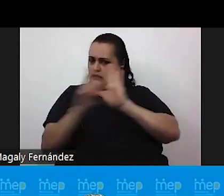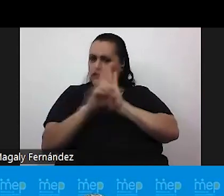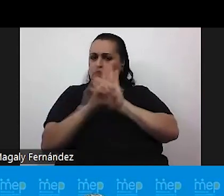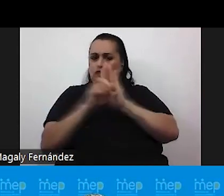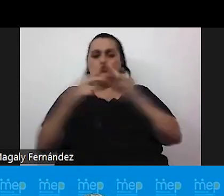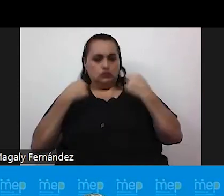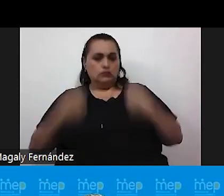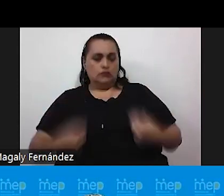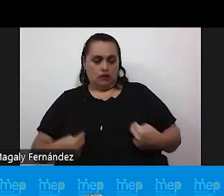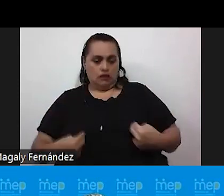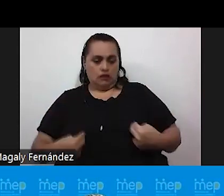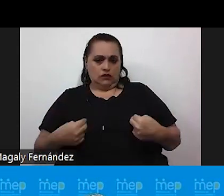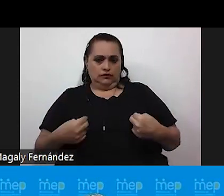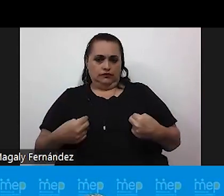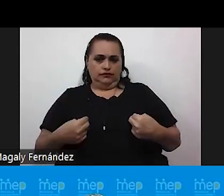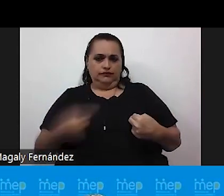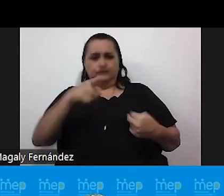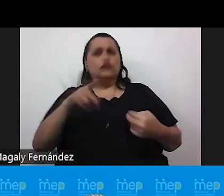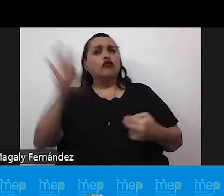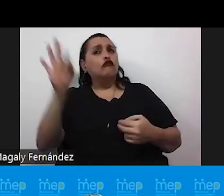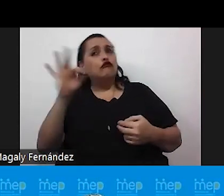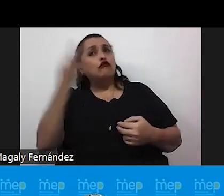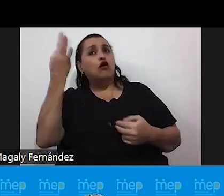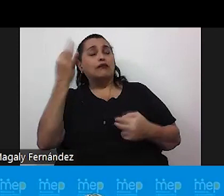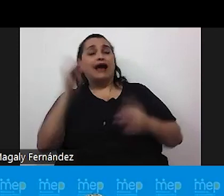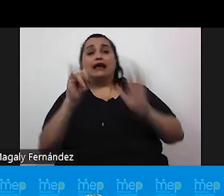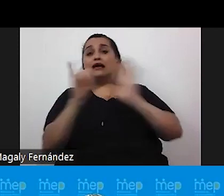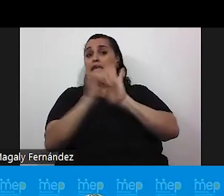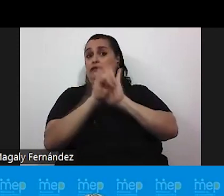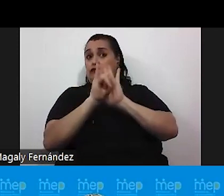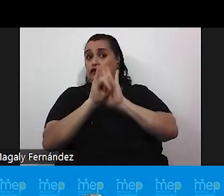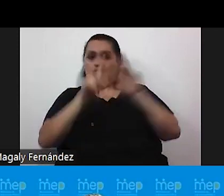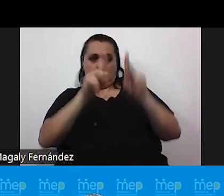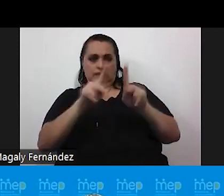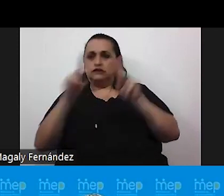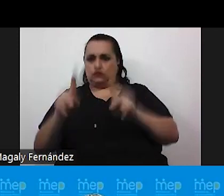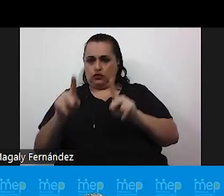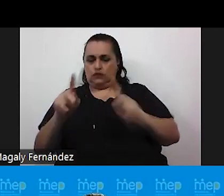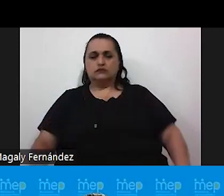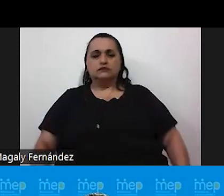y es una forma de identificación de las personas siguiente